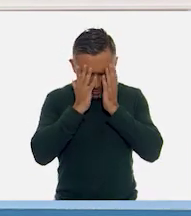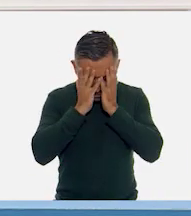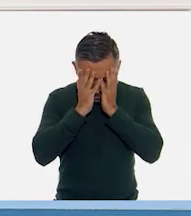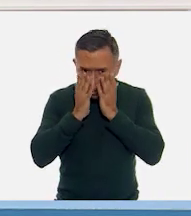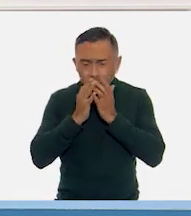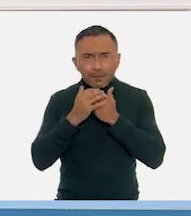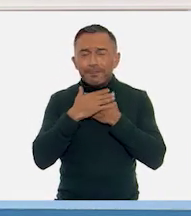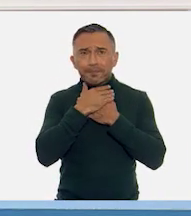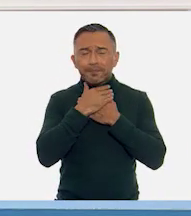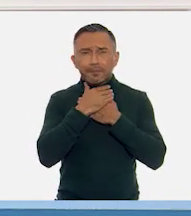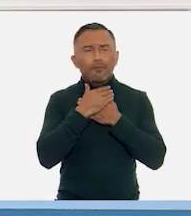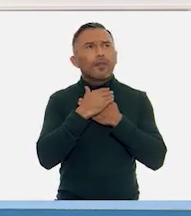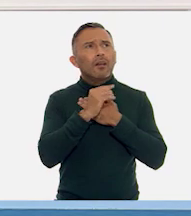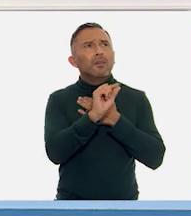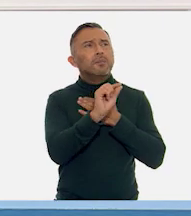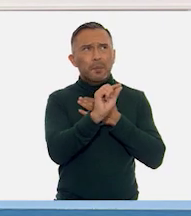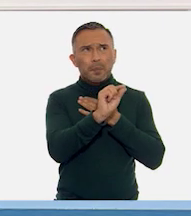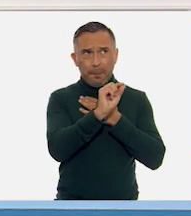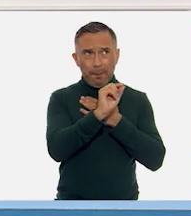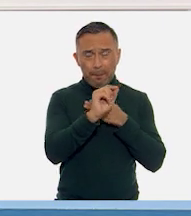Este, déjenme entonar un poco.